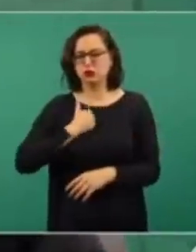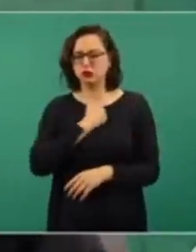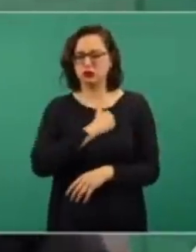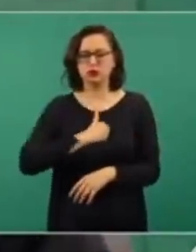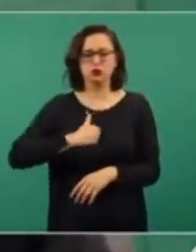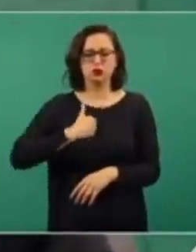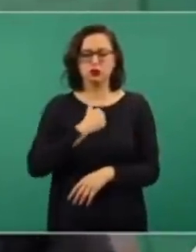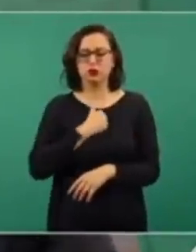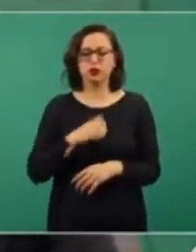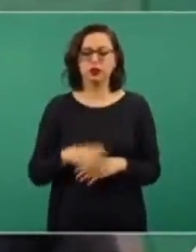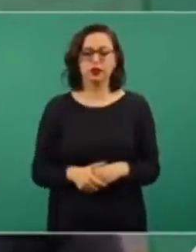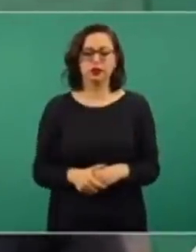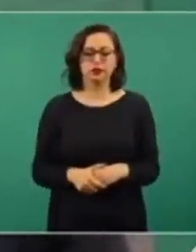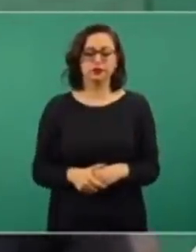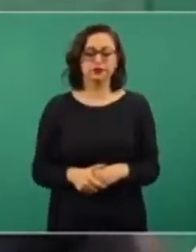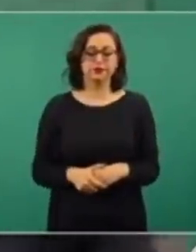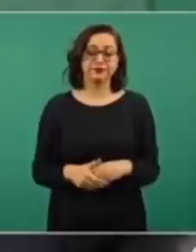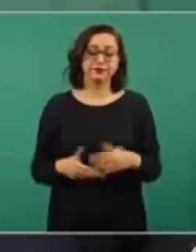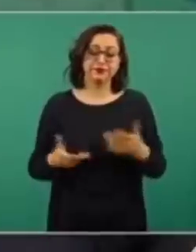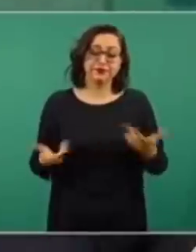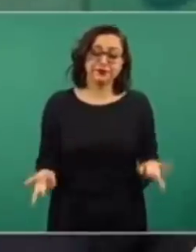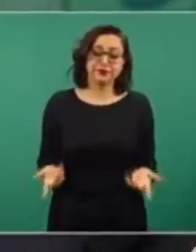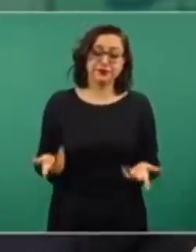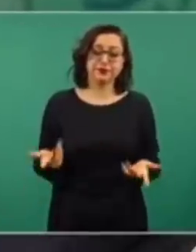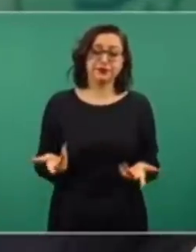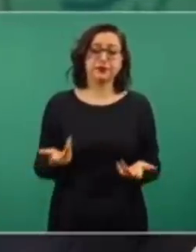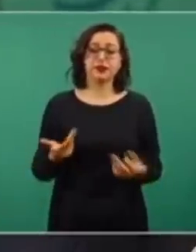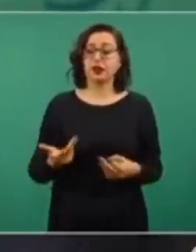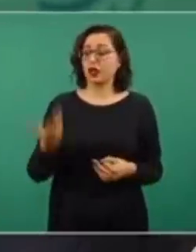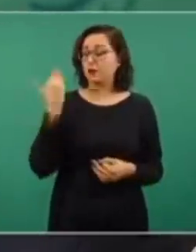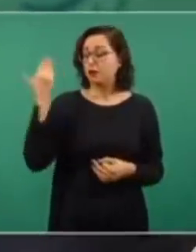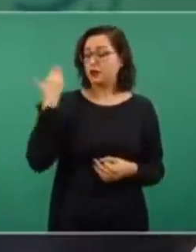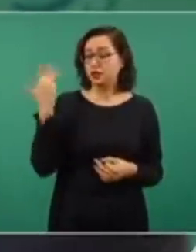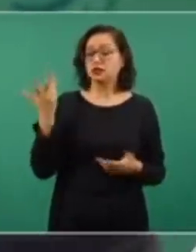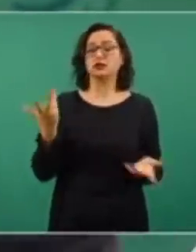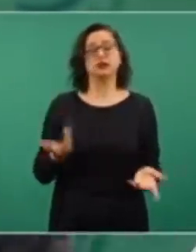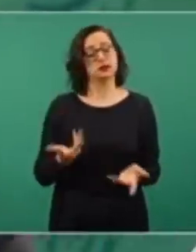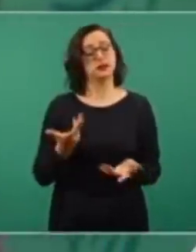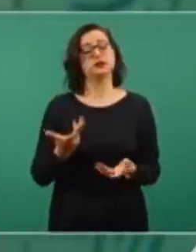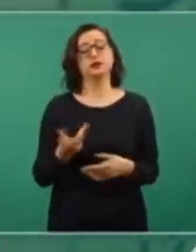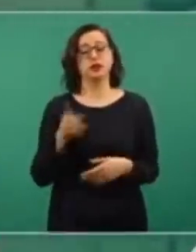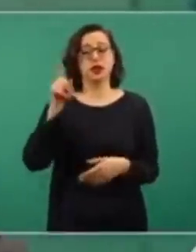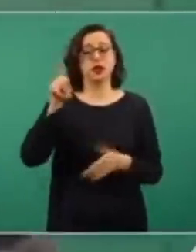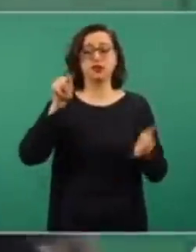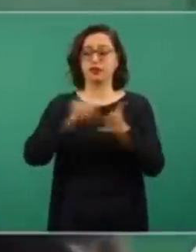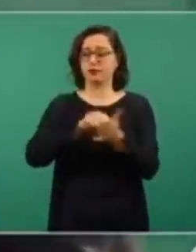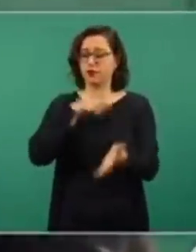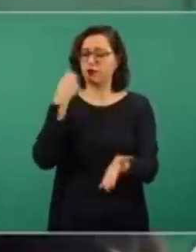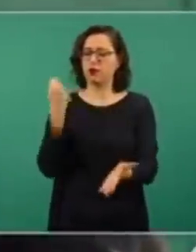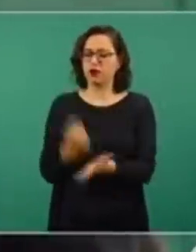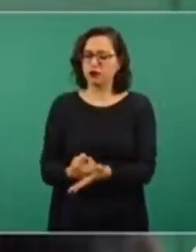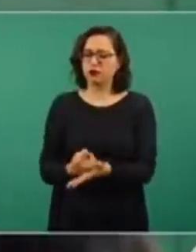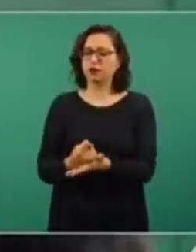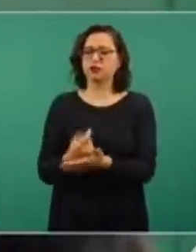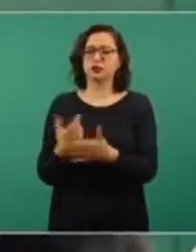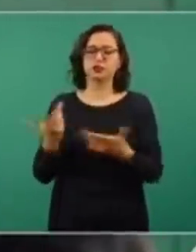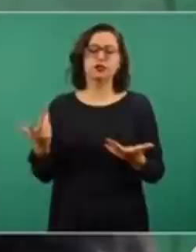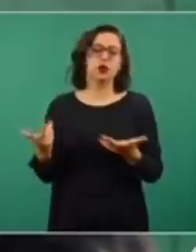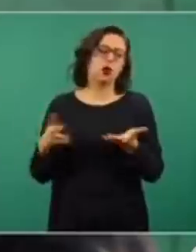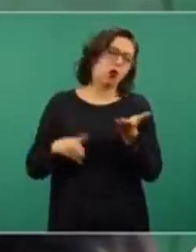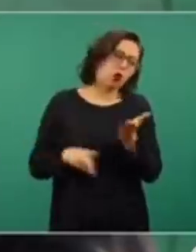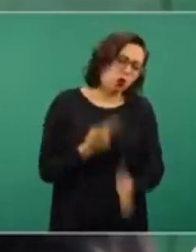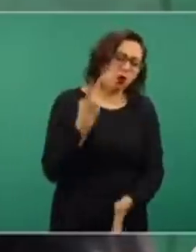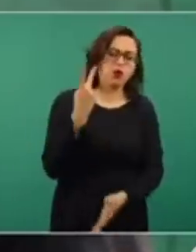Y desgraciadamente acaba de suceder algo parecido en Tamaulipas, en la frontera,